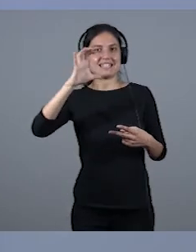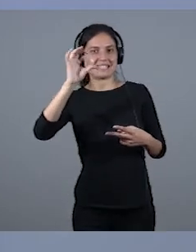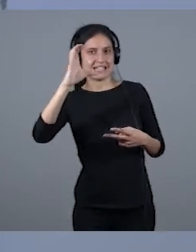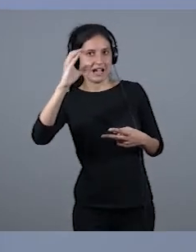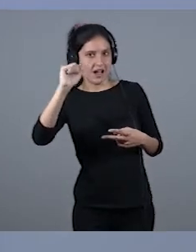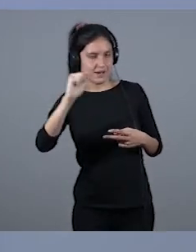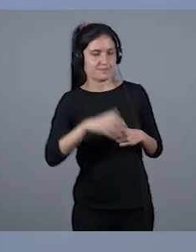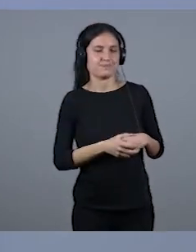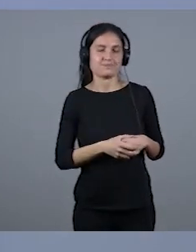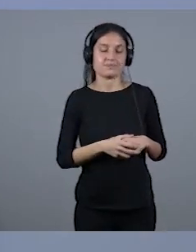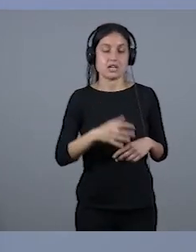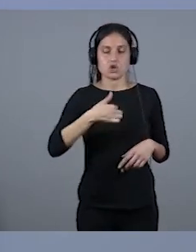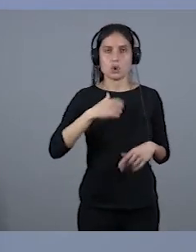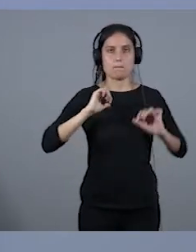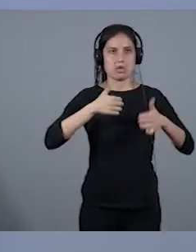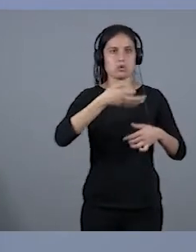los típicos,